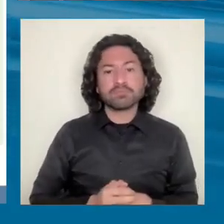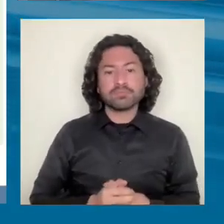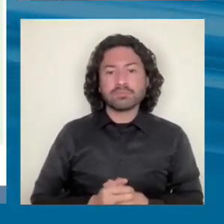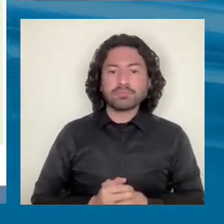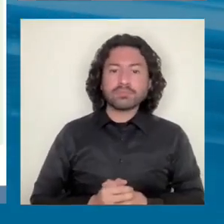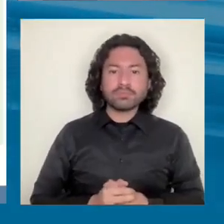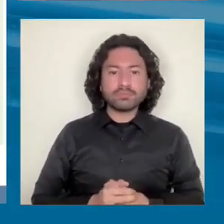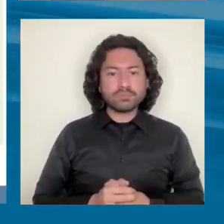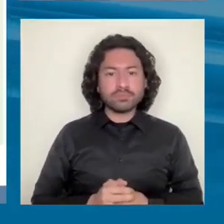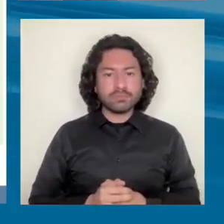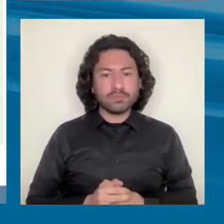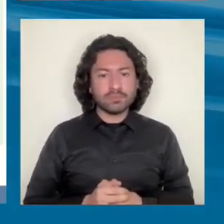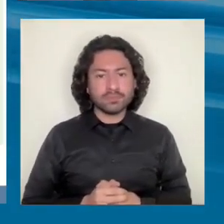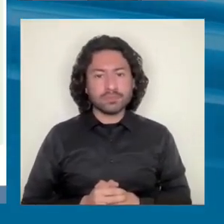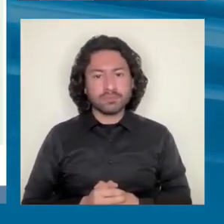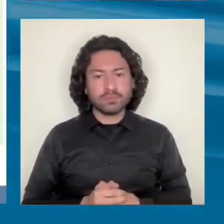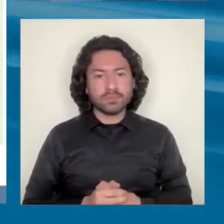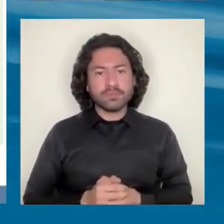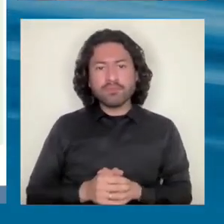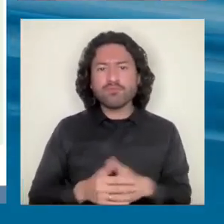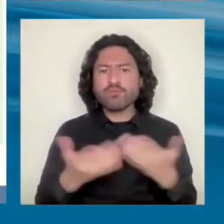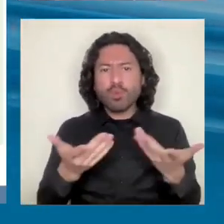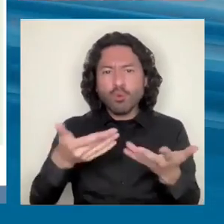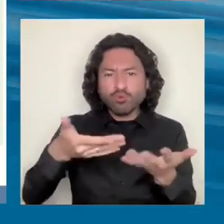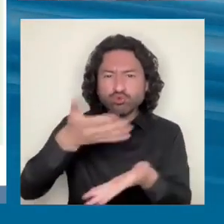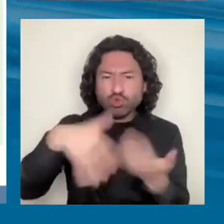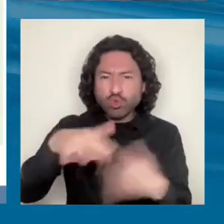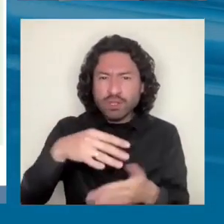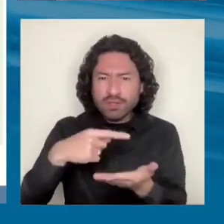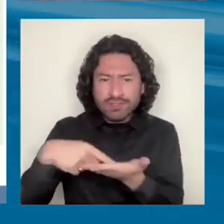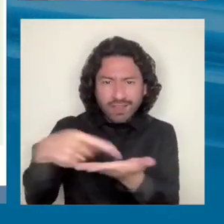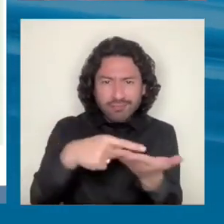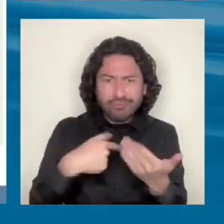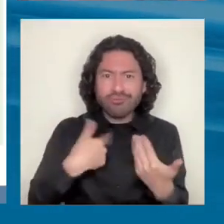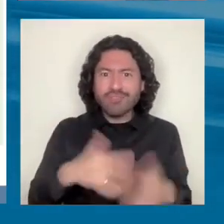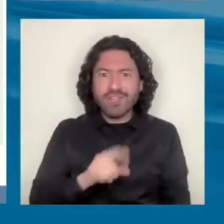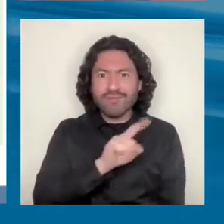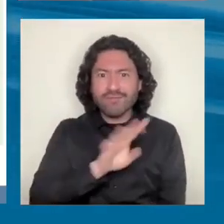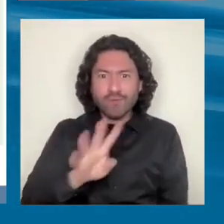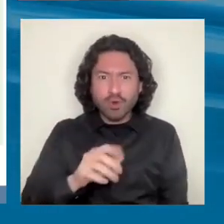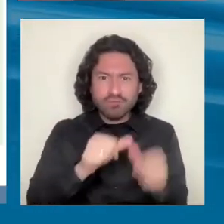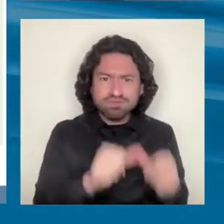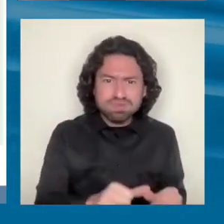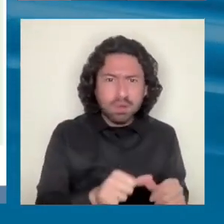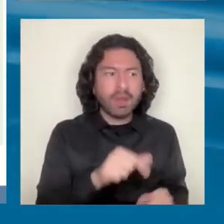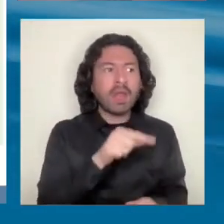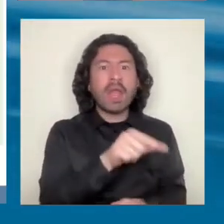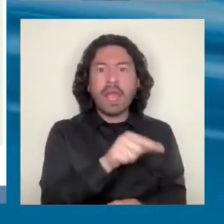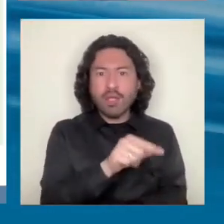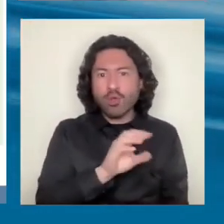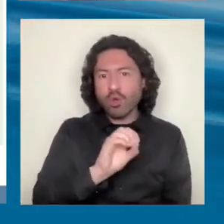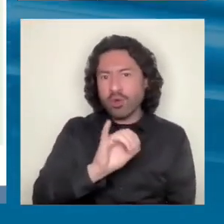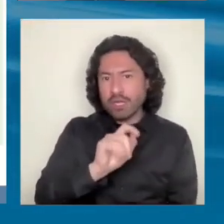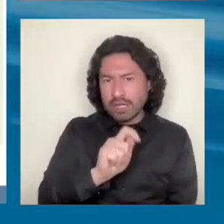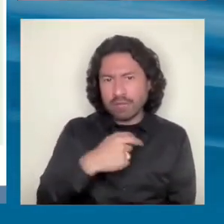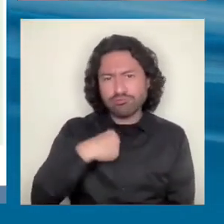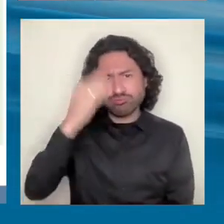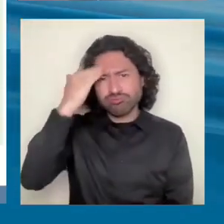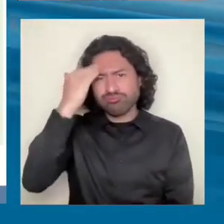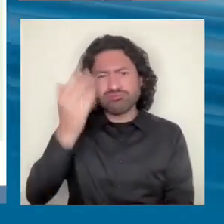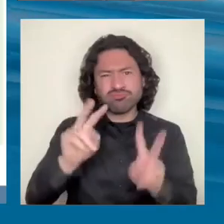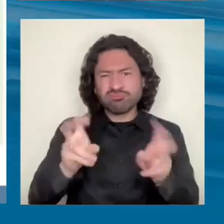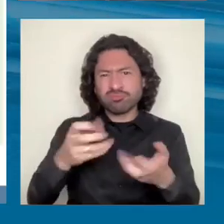El tema de los tipos de diálogo social. Yo trabajé 14 años en la OIT y estoy muy familiarizado con el diálogo social